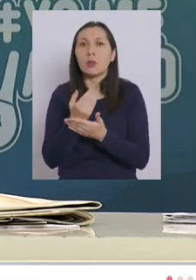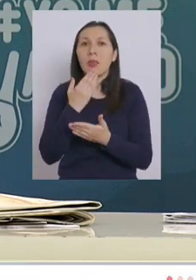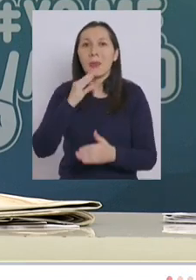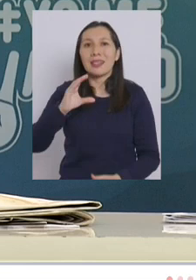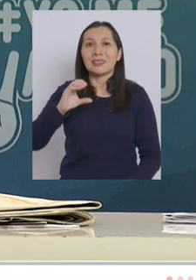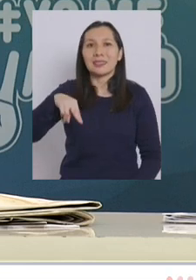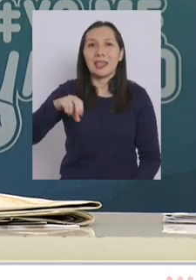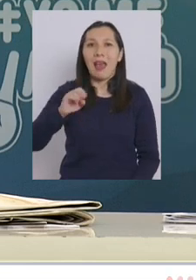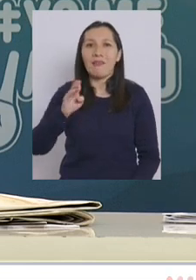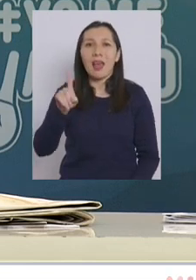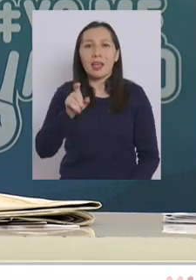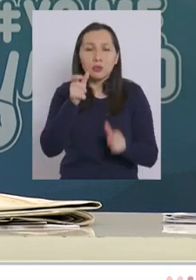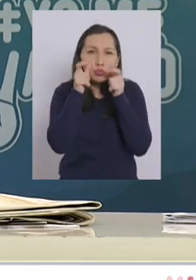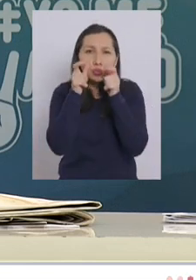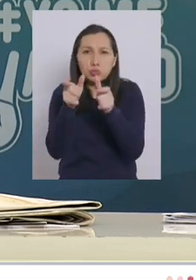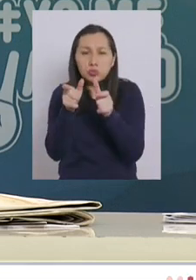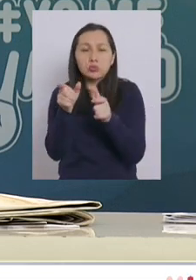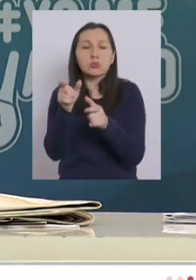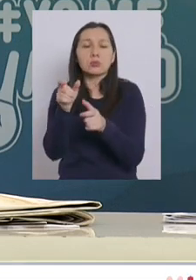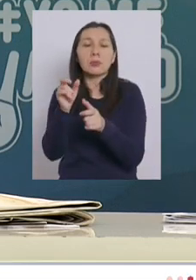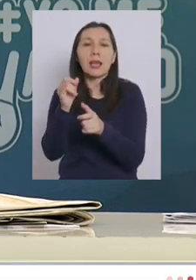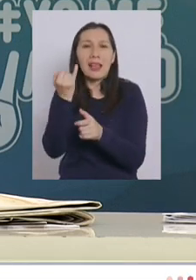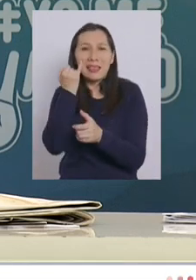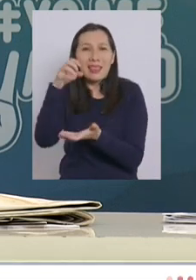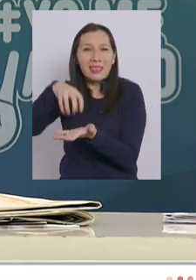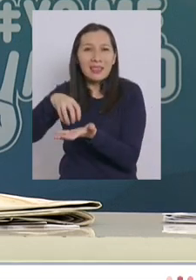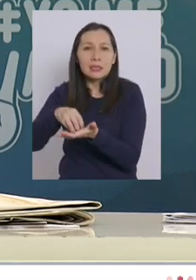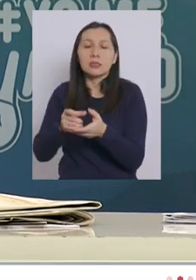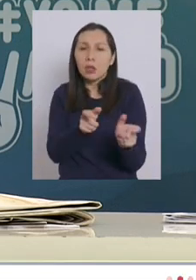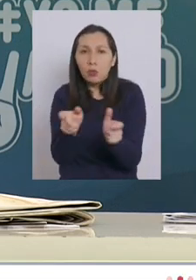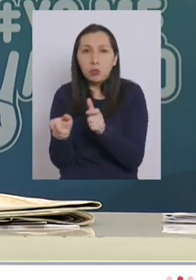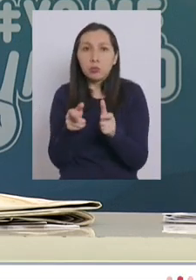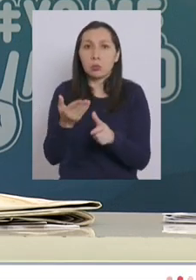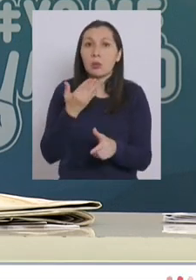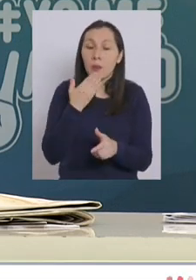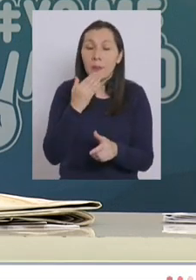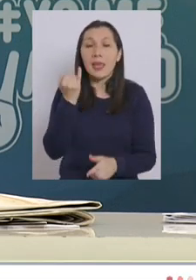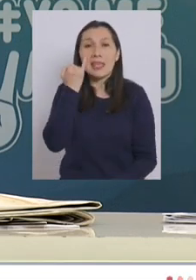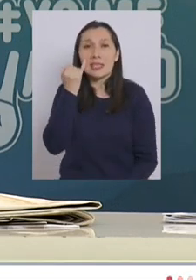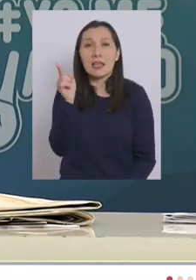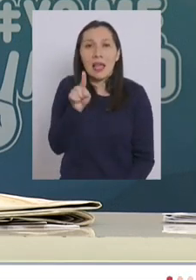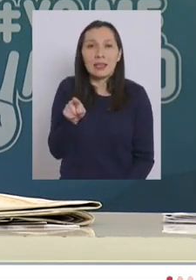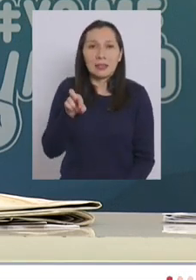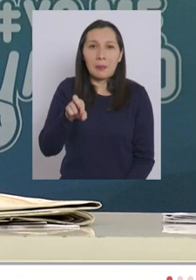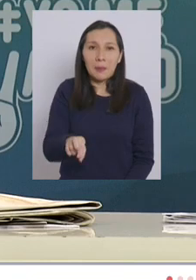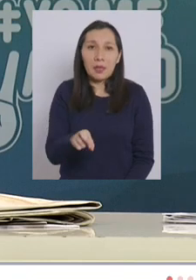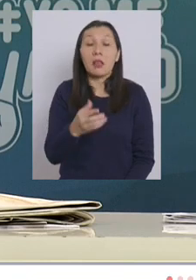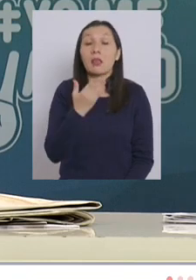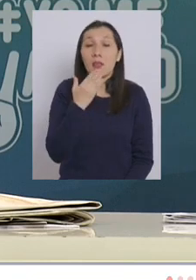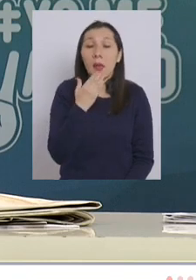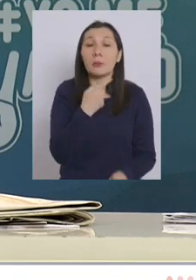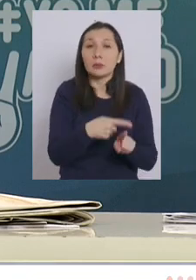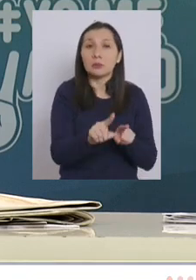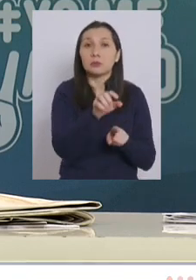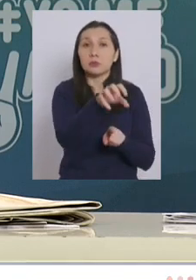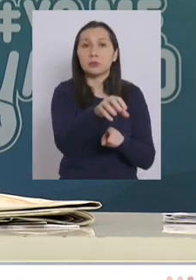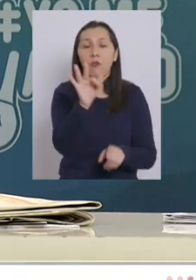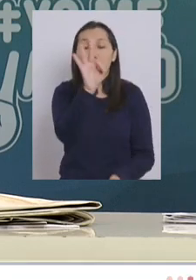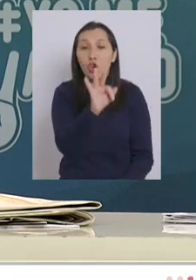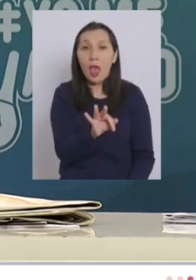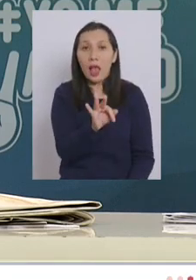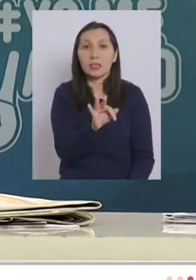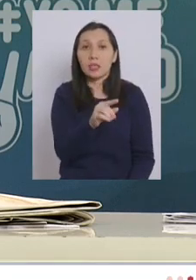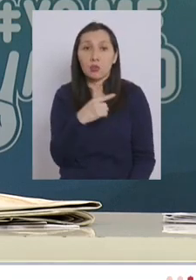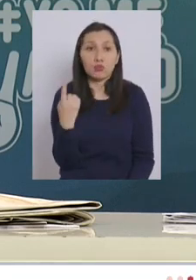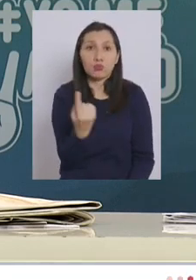Senabas la superintendencia y el ISP y también el FONASA